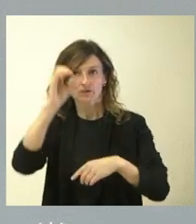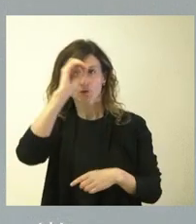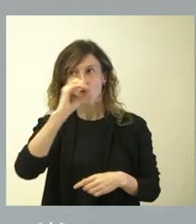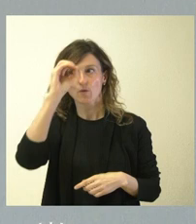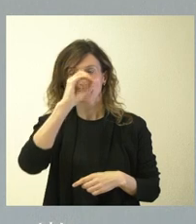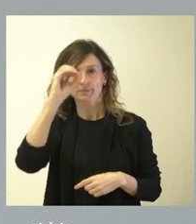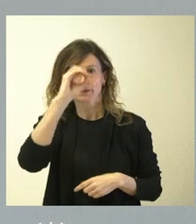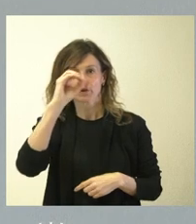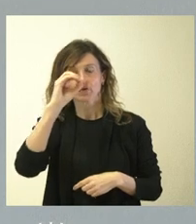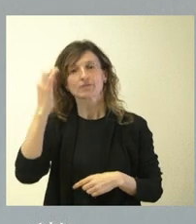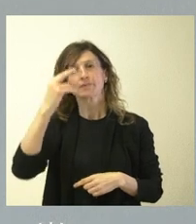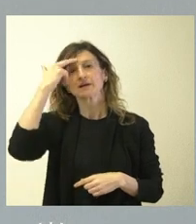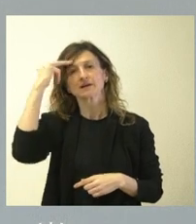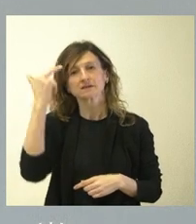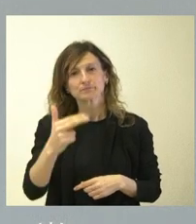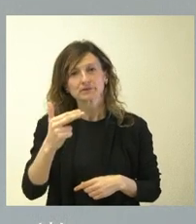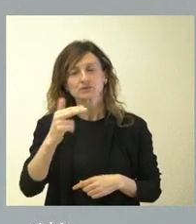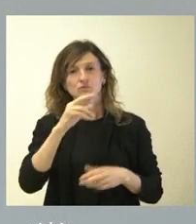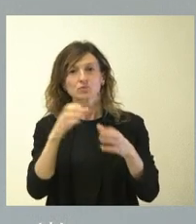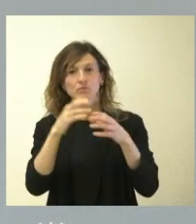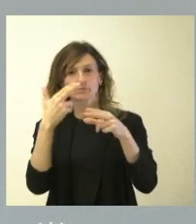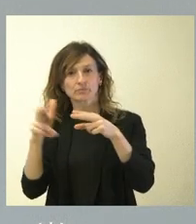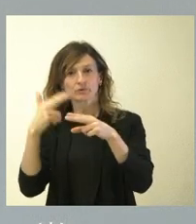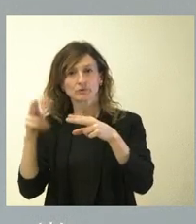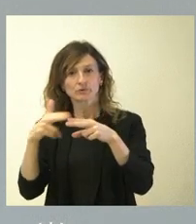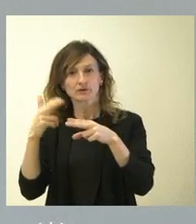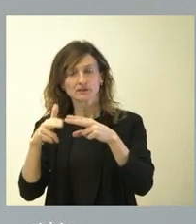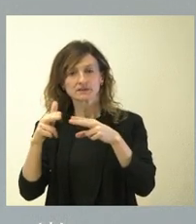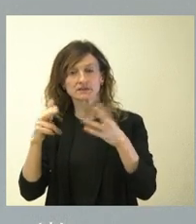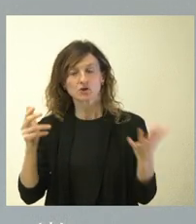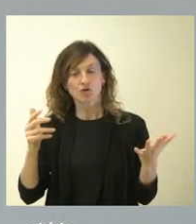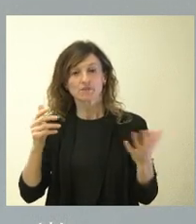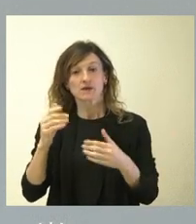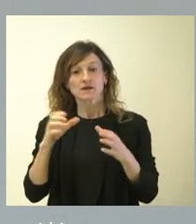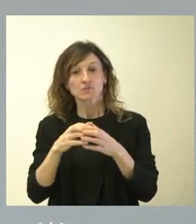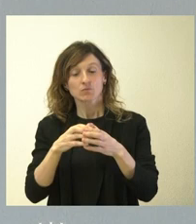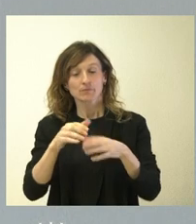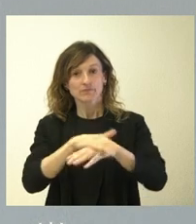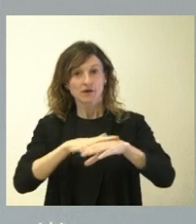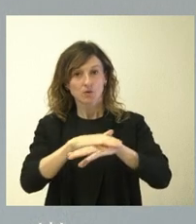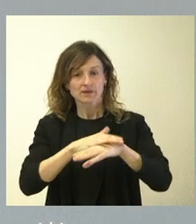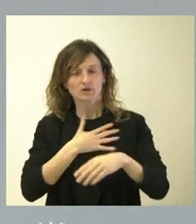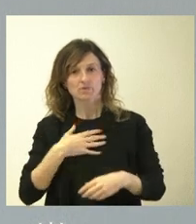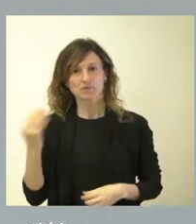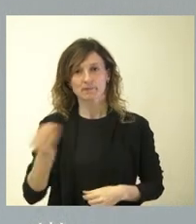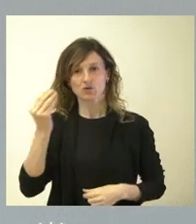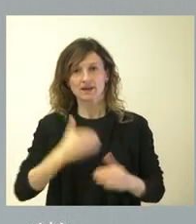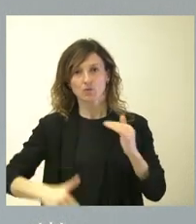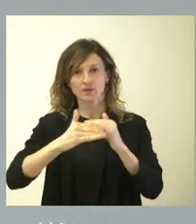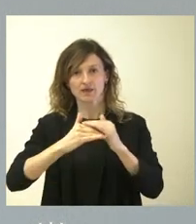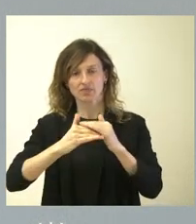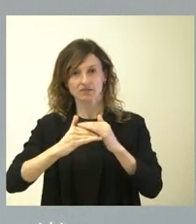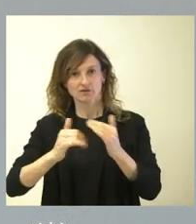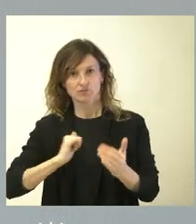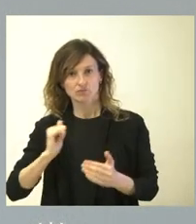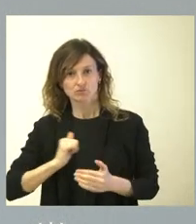Gobierno, desde el respeto a lo que cualquier partido político pueda manifestar, la posición del Gobierno, lógicamente, es mejorar la igualdad de oportunidades